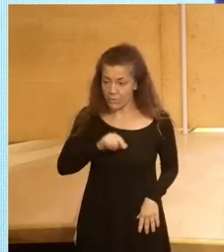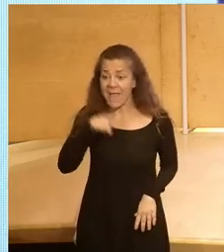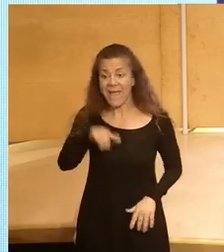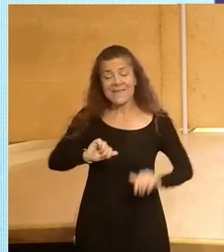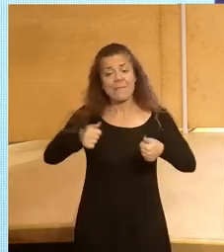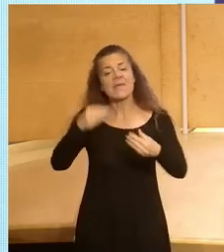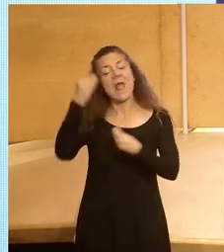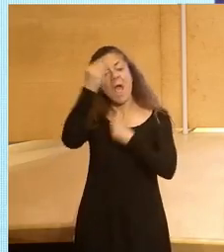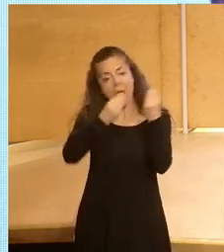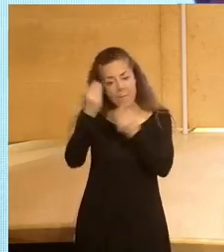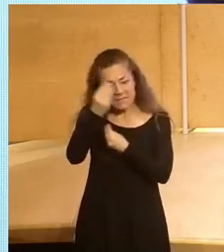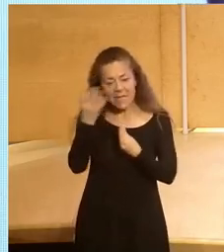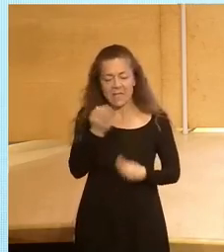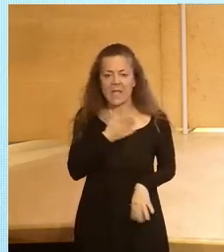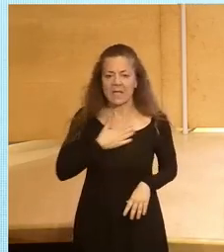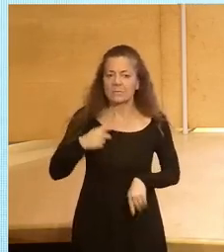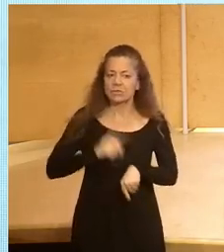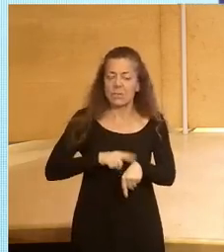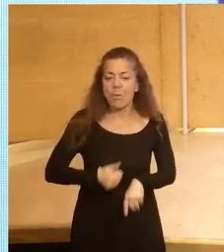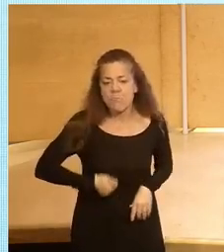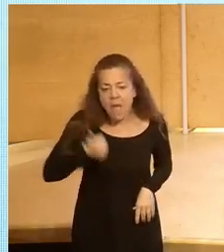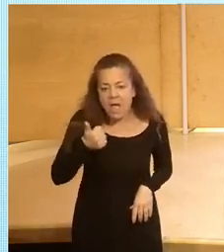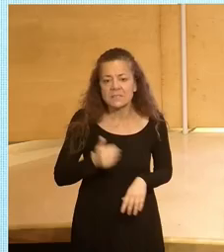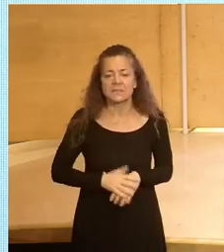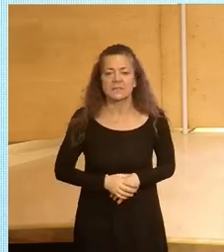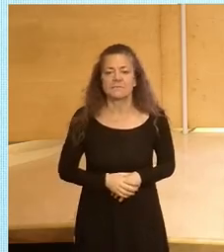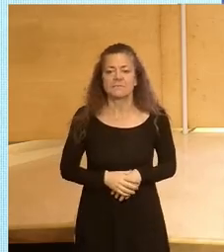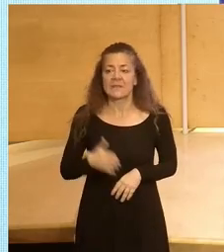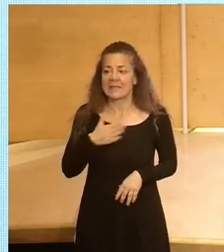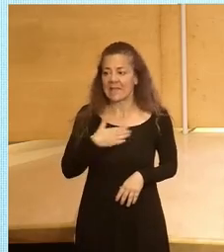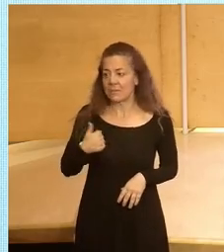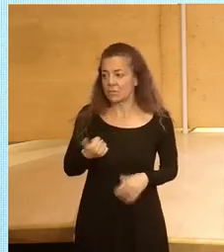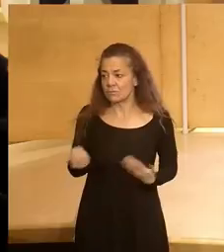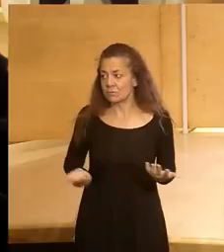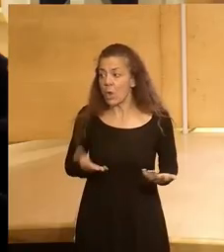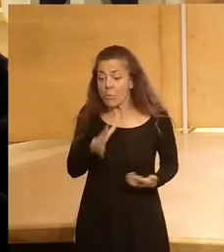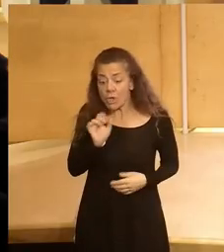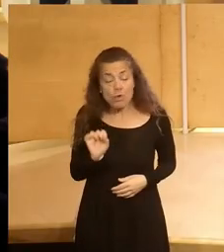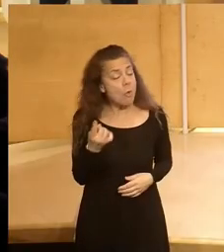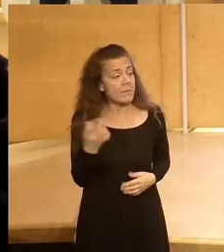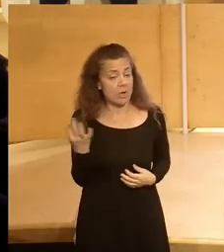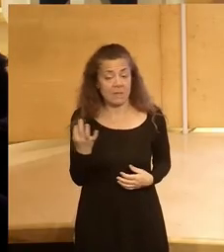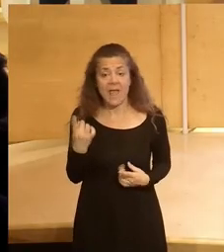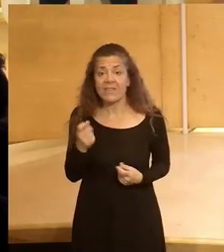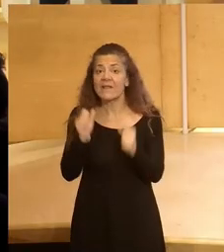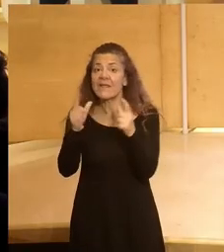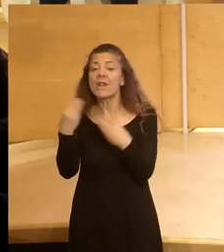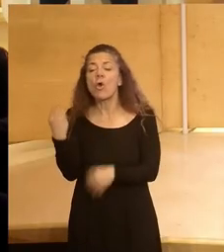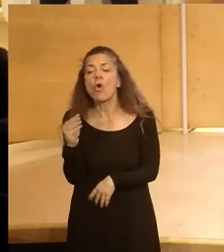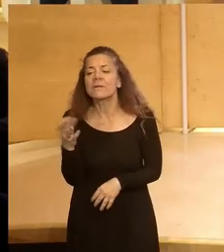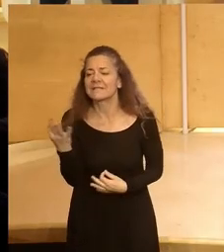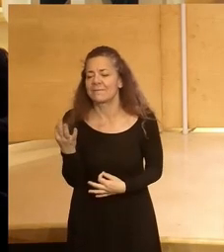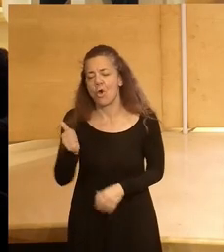empezar a pensar en que queremos más tiempo en que queremos porque lo primero hay que dar a los jóvenes es